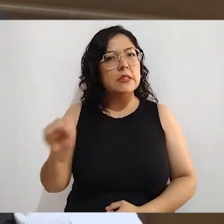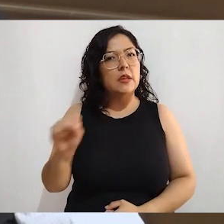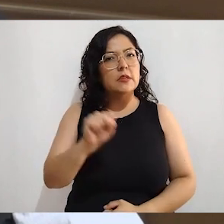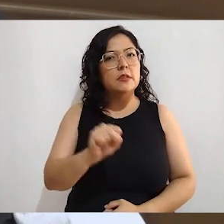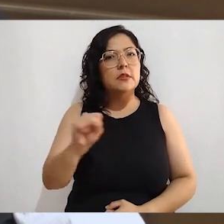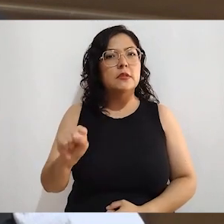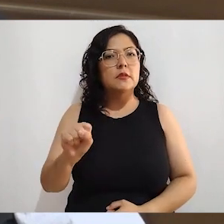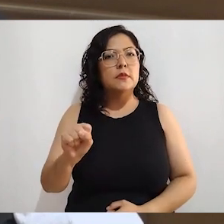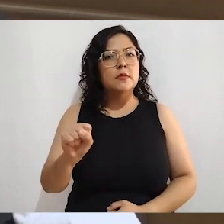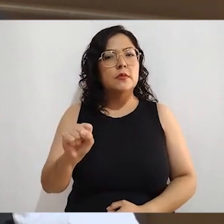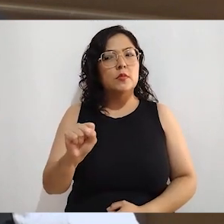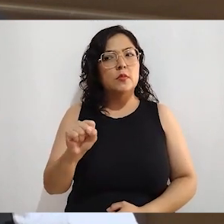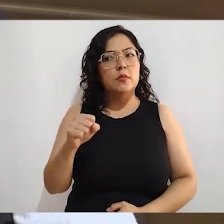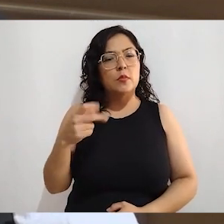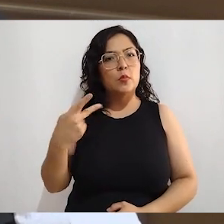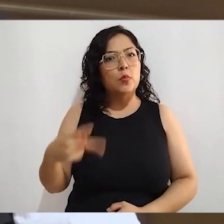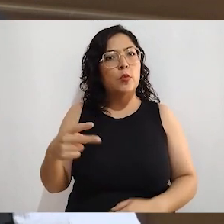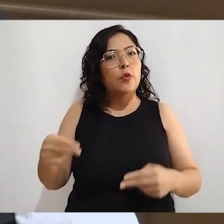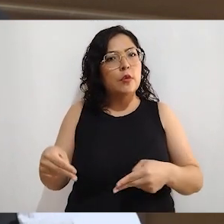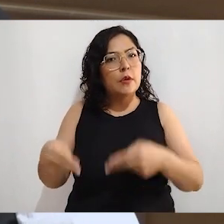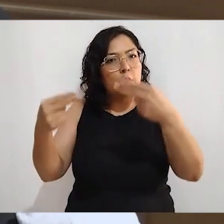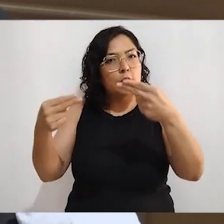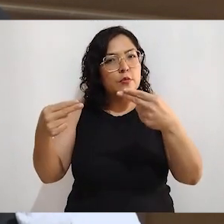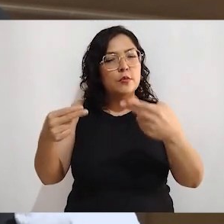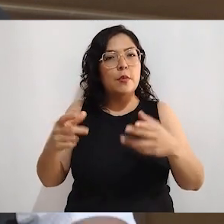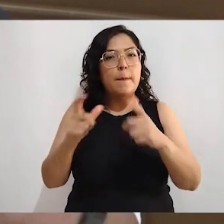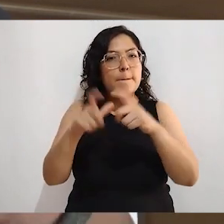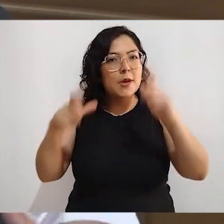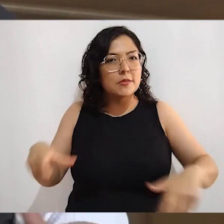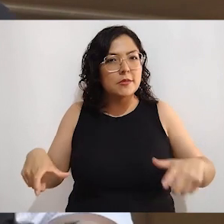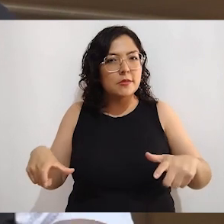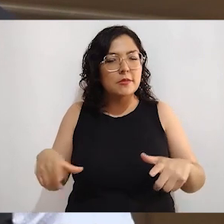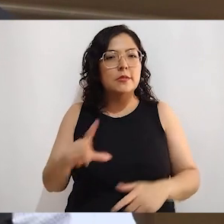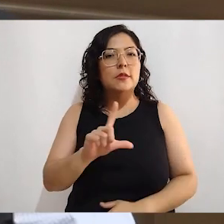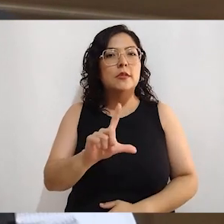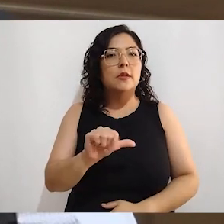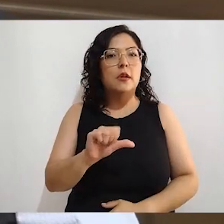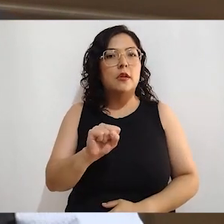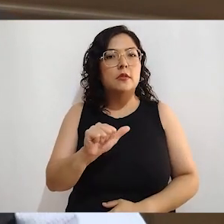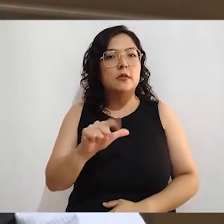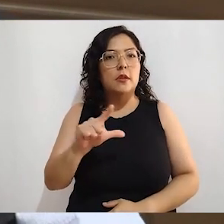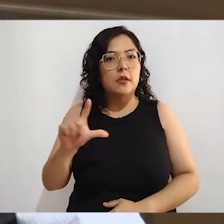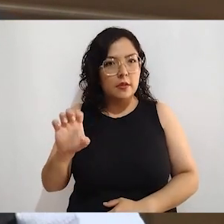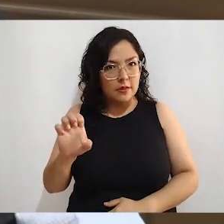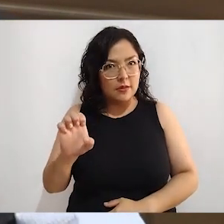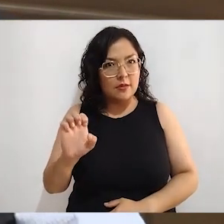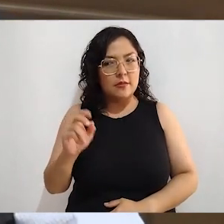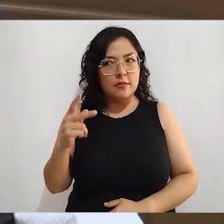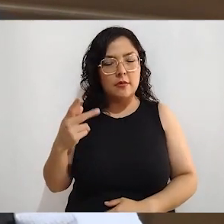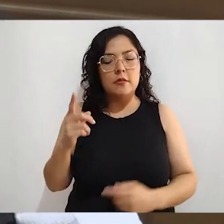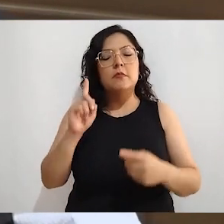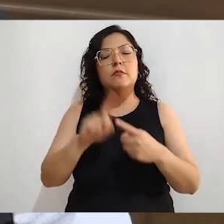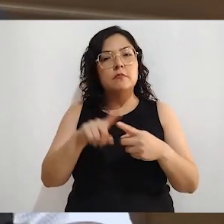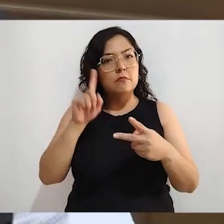negocio que se llama Pastelería La Salle. Entonces, fue muy grato para nosotros saber